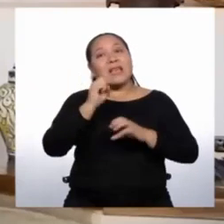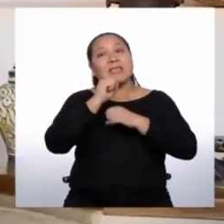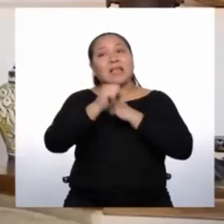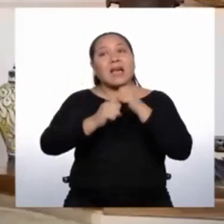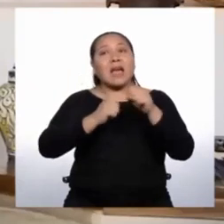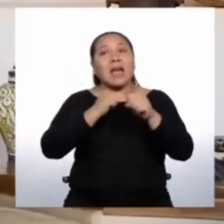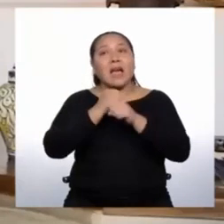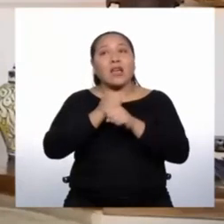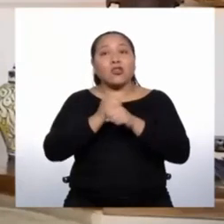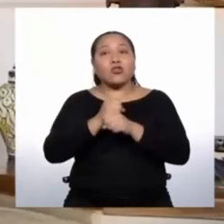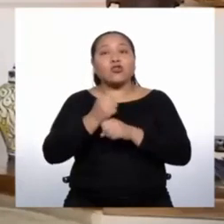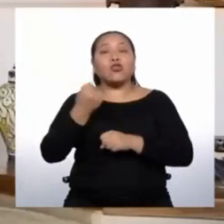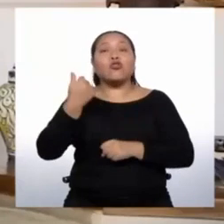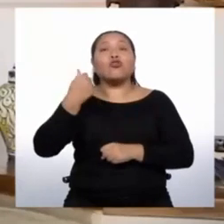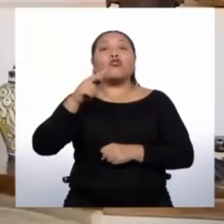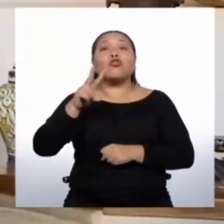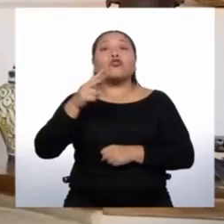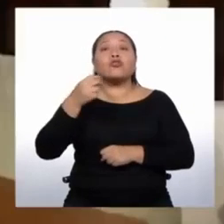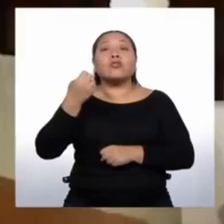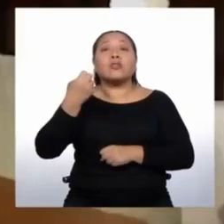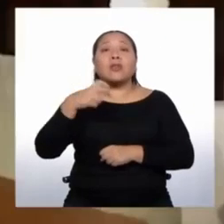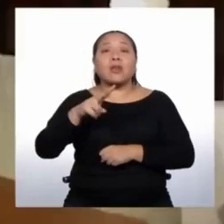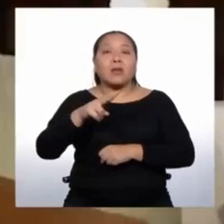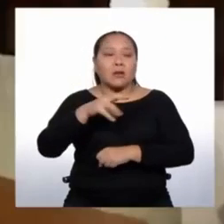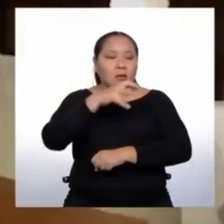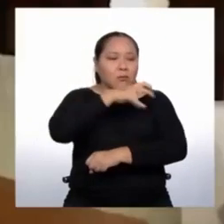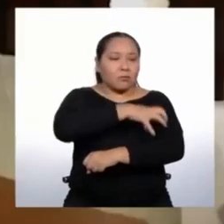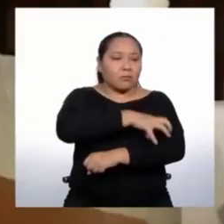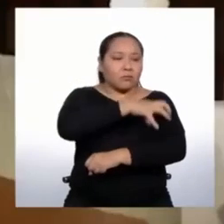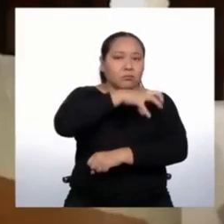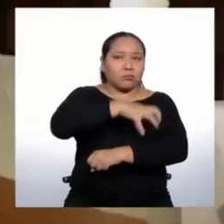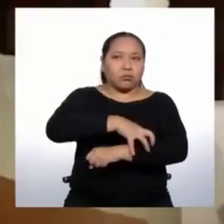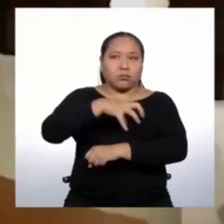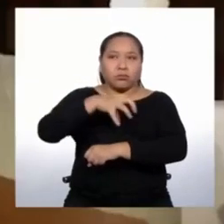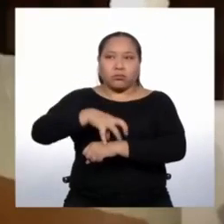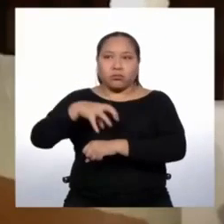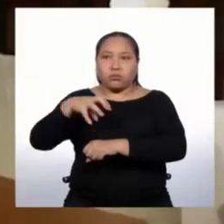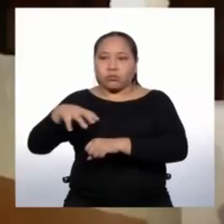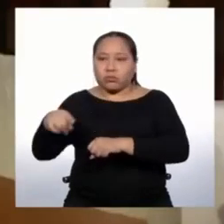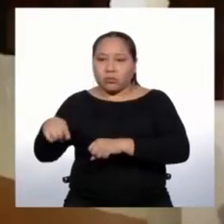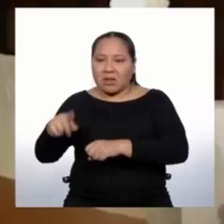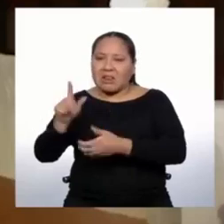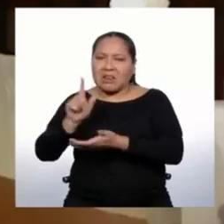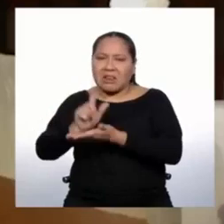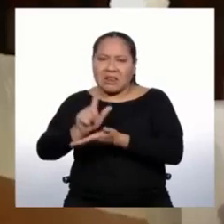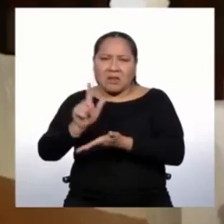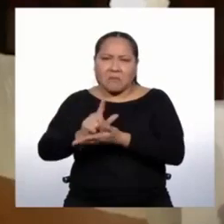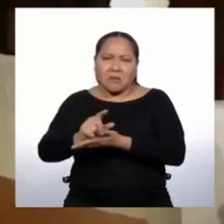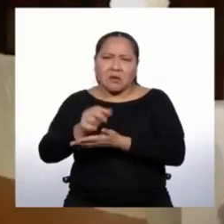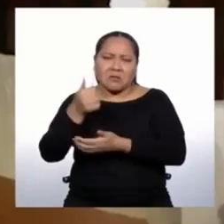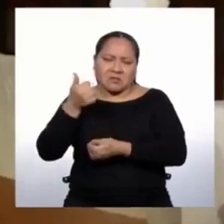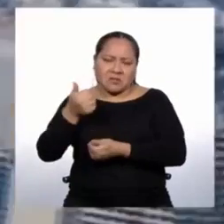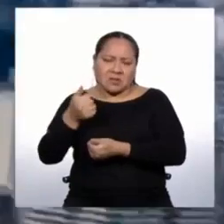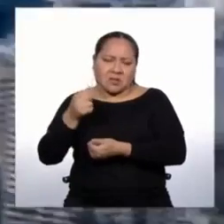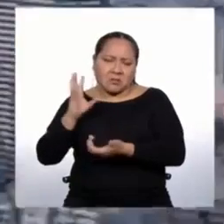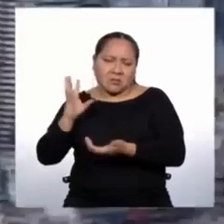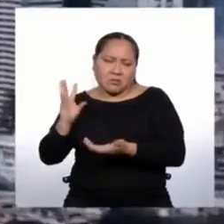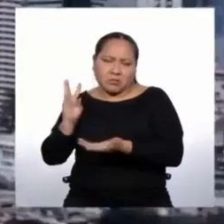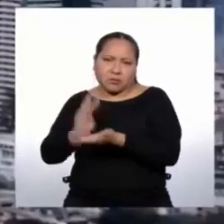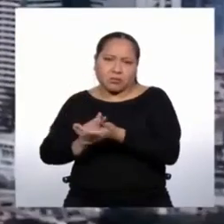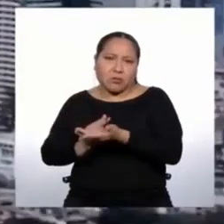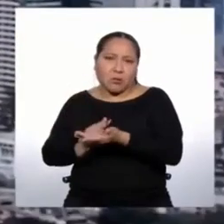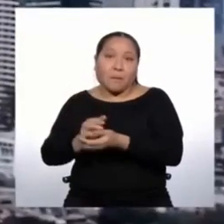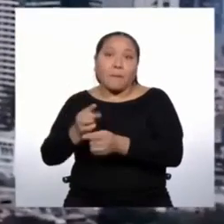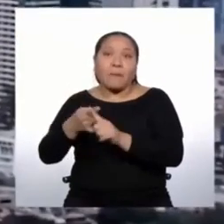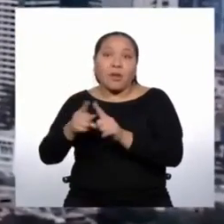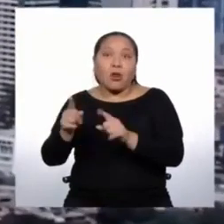12 ciudades que crecen más rápido que Lima, como tasa de crecimiento. Lima sigue siendo el gran imán de atracción.